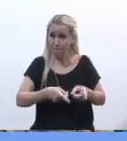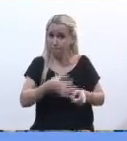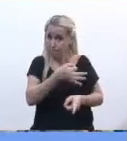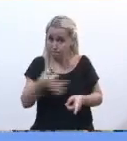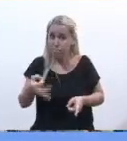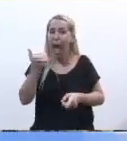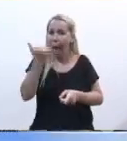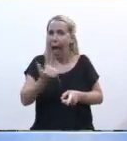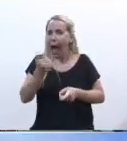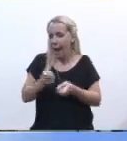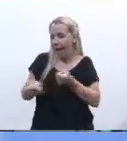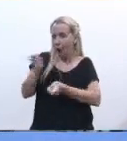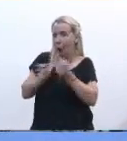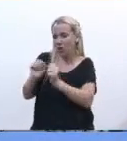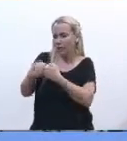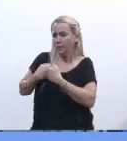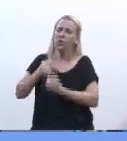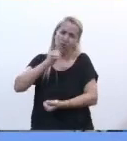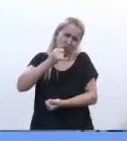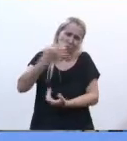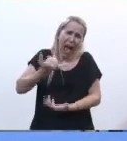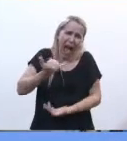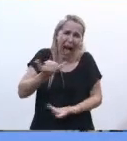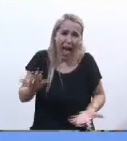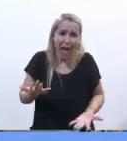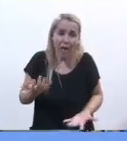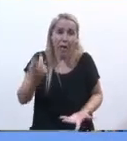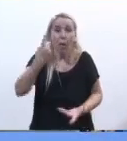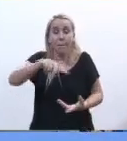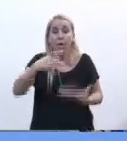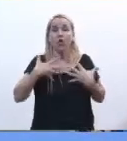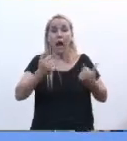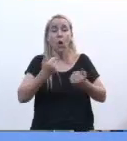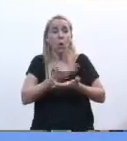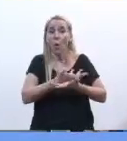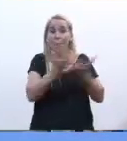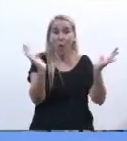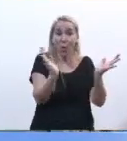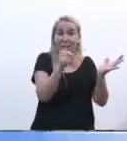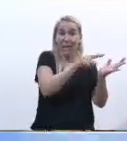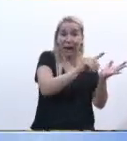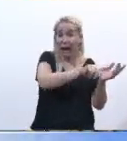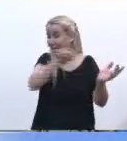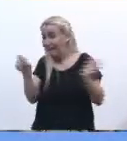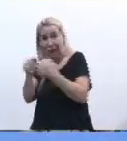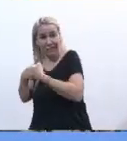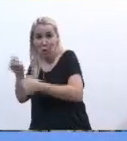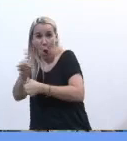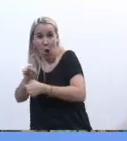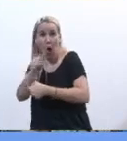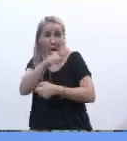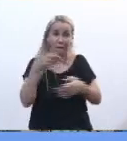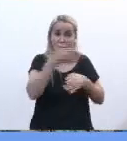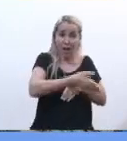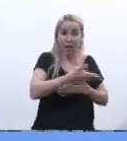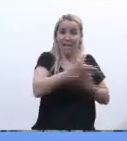negocio de la clandestinidad cierto claro pero justamente lo que están en la salud pública no son los que están en ese negocio al contrario son los que